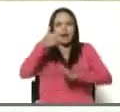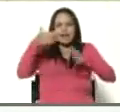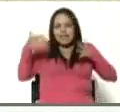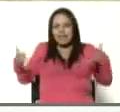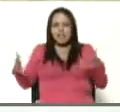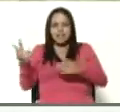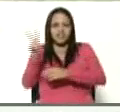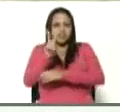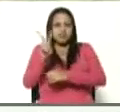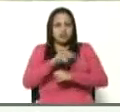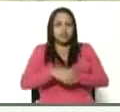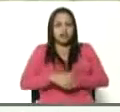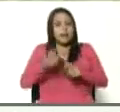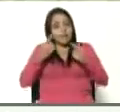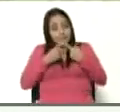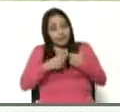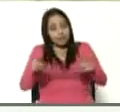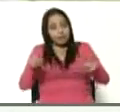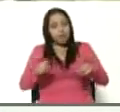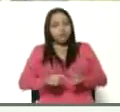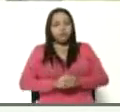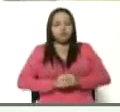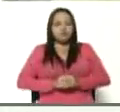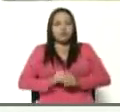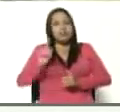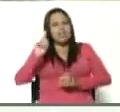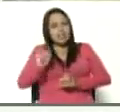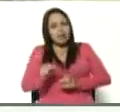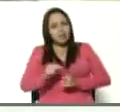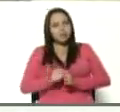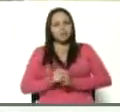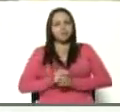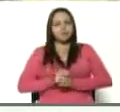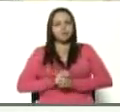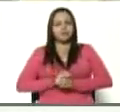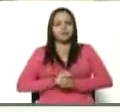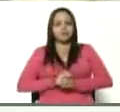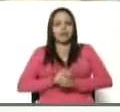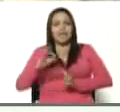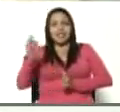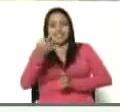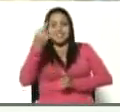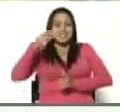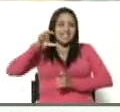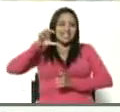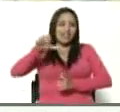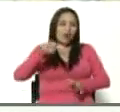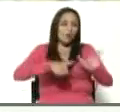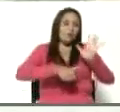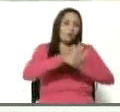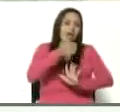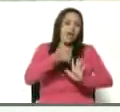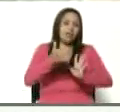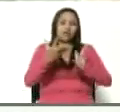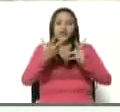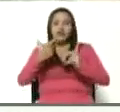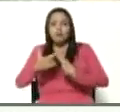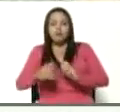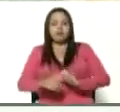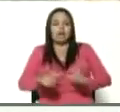Venezuela, pero coincidencialmente también es el tercer estado con el mayor rebaño